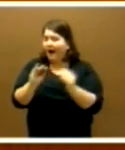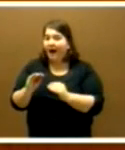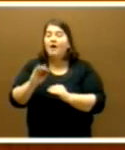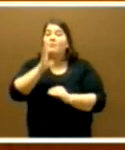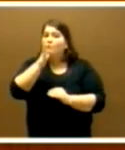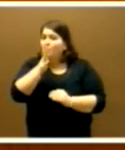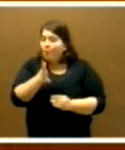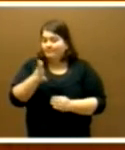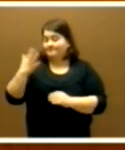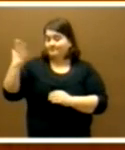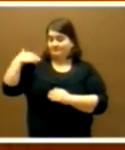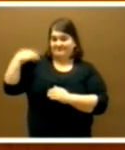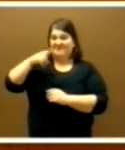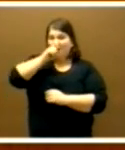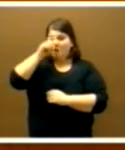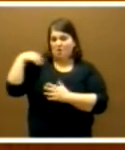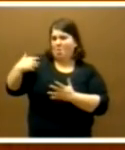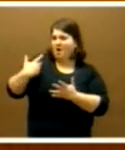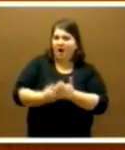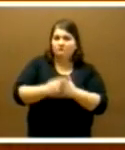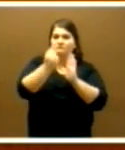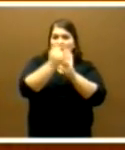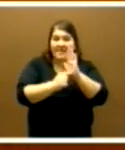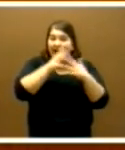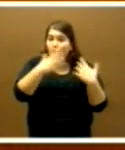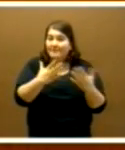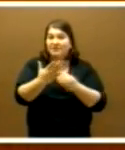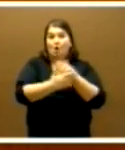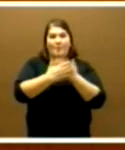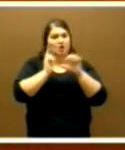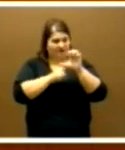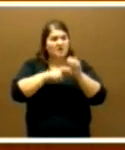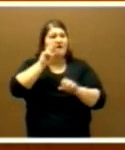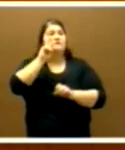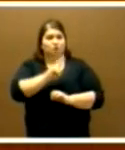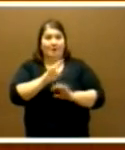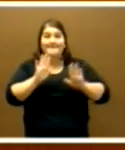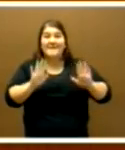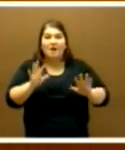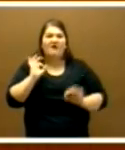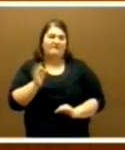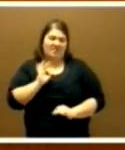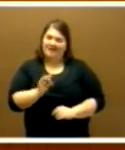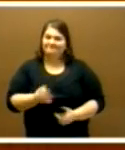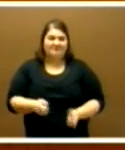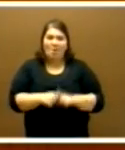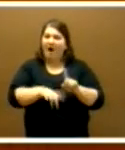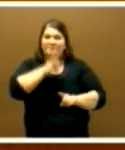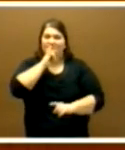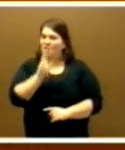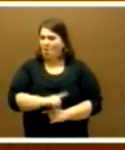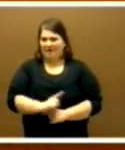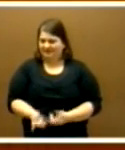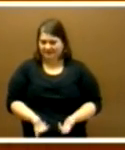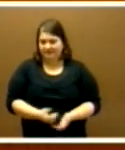se han incrementado notablemente las medidas llevadas a cabo por el Gobierno extremeño, lo cierto es que aún queda mucho por hacer.